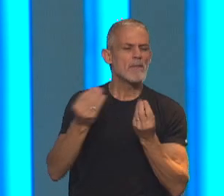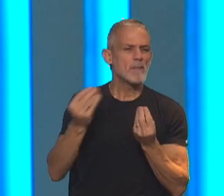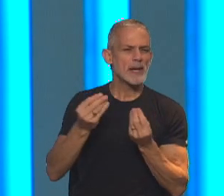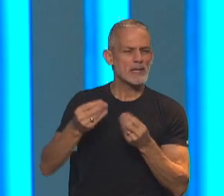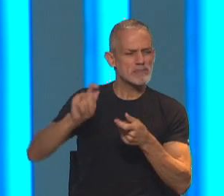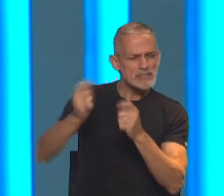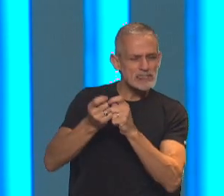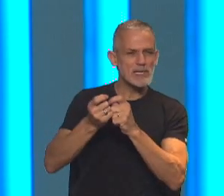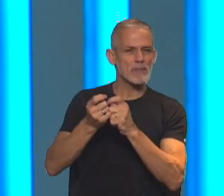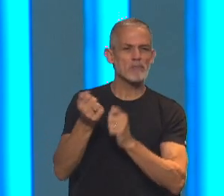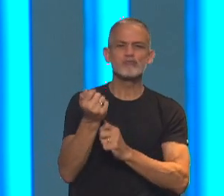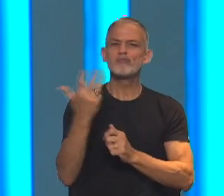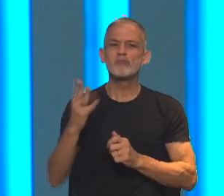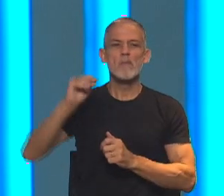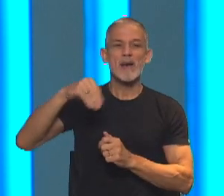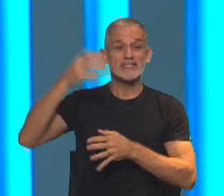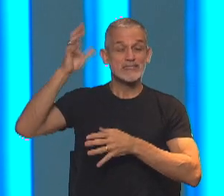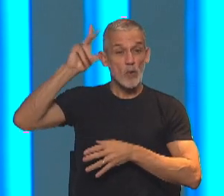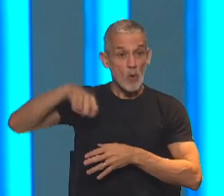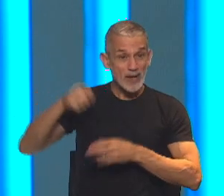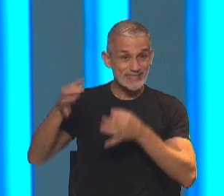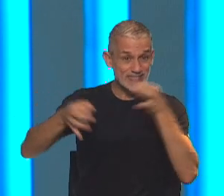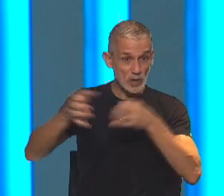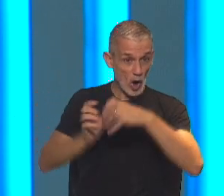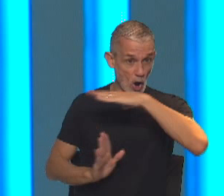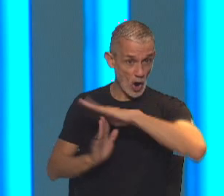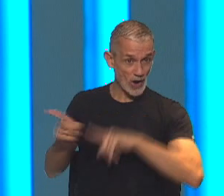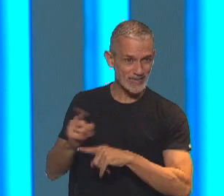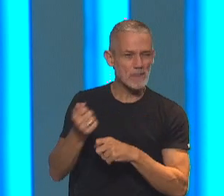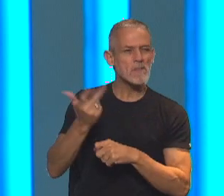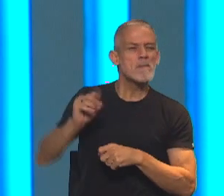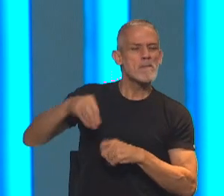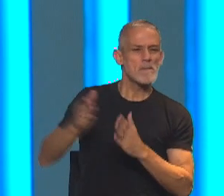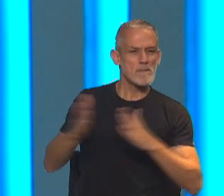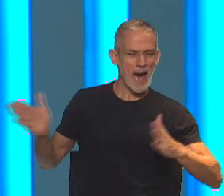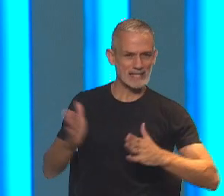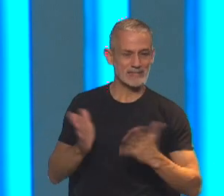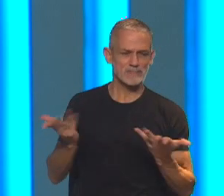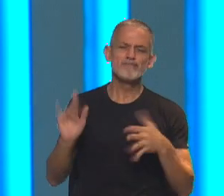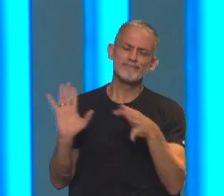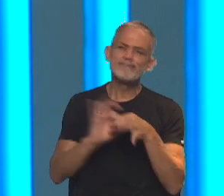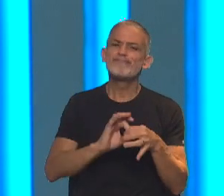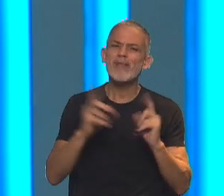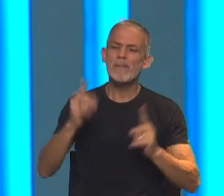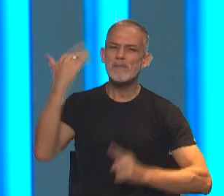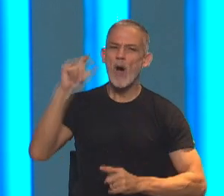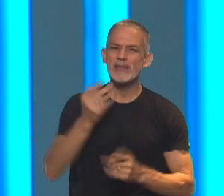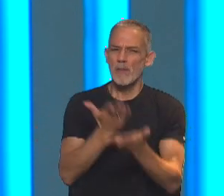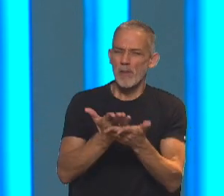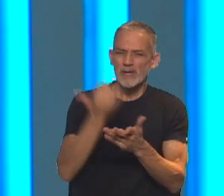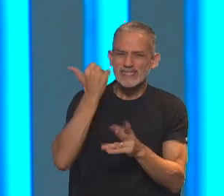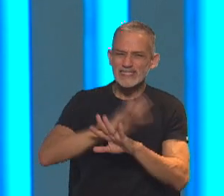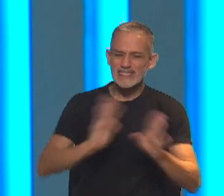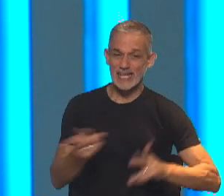reformar, para ampliar el número de jueces de la Corte Suprema y también el funcionamiento. Está muy en sintonía con lo que ya había propuesto